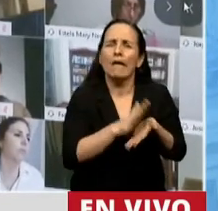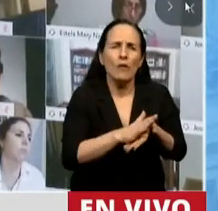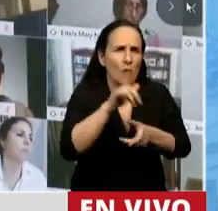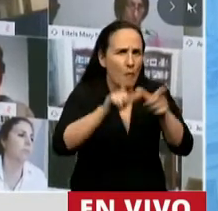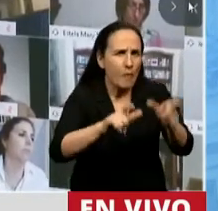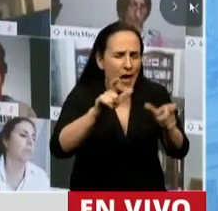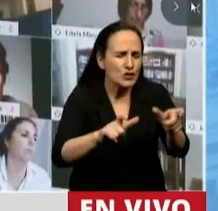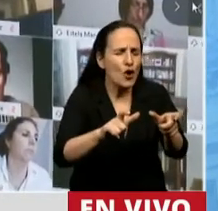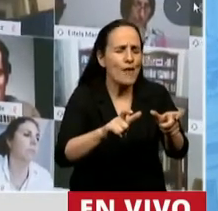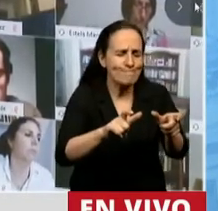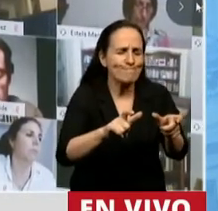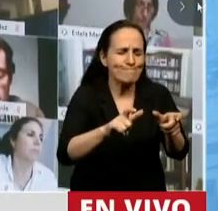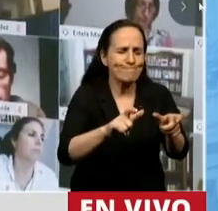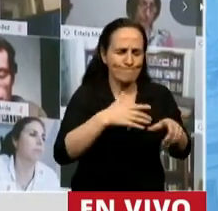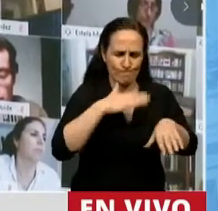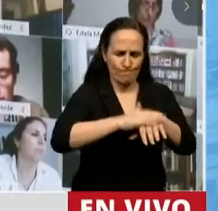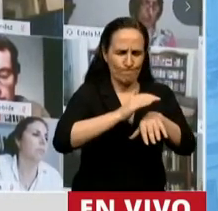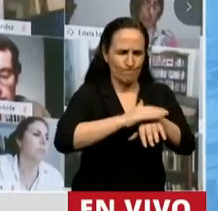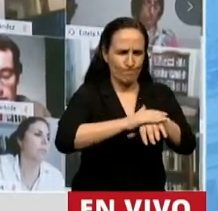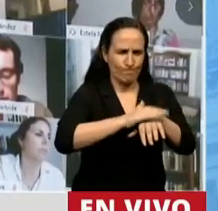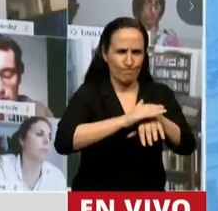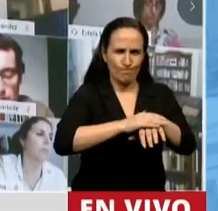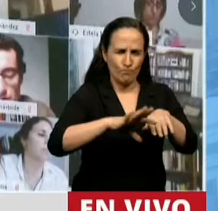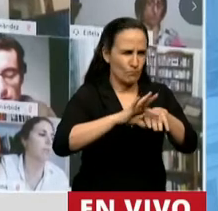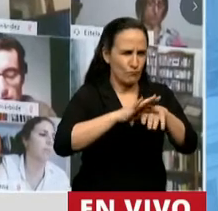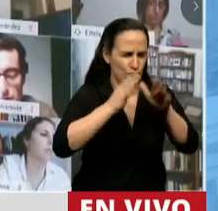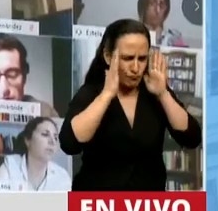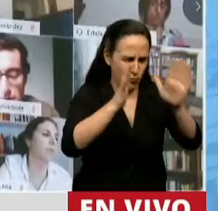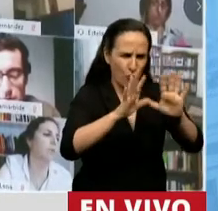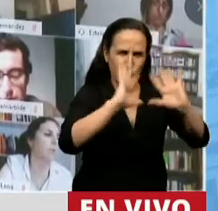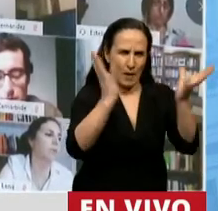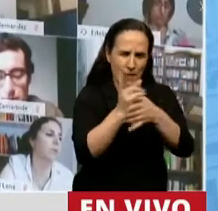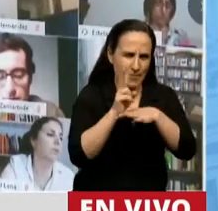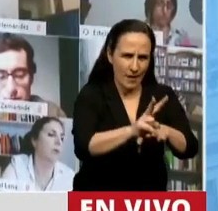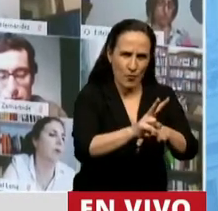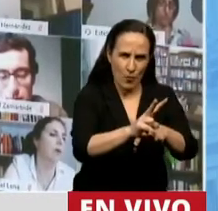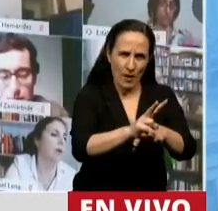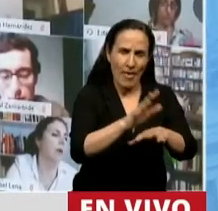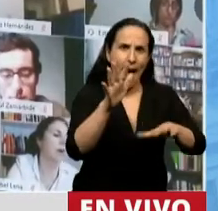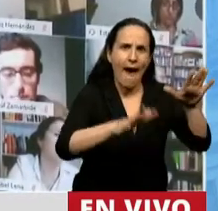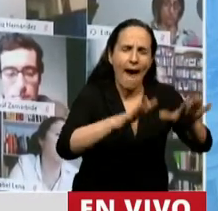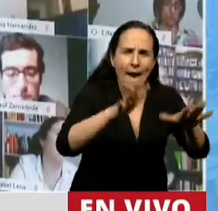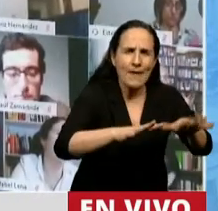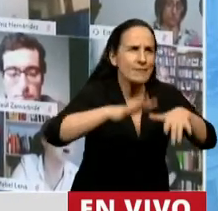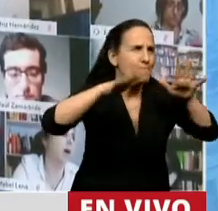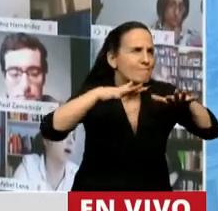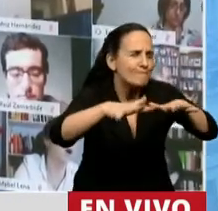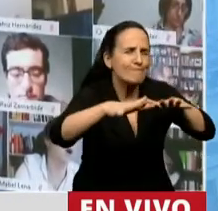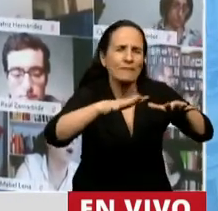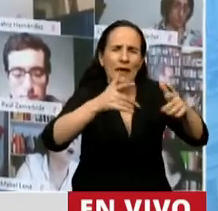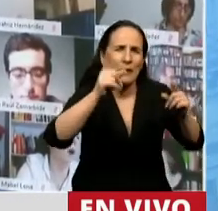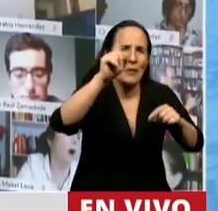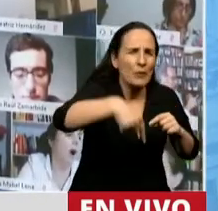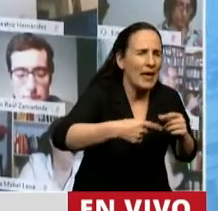con el cuidado y la defensa del ambiente, con la exposición que muchas veces tienen a los conflictos de